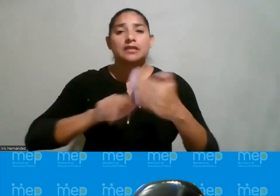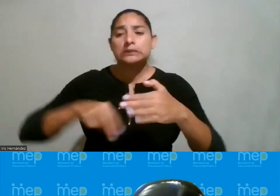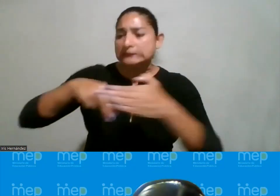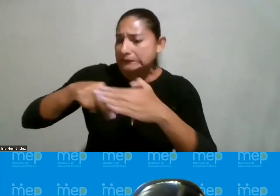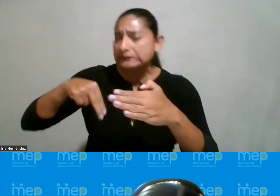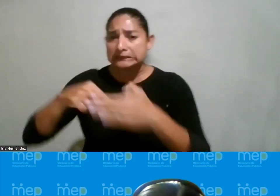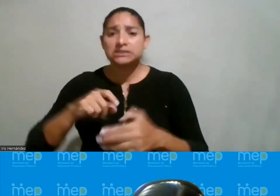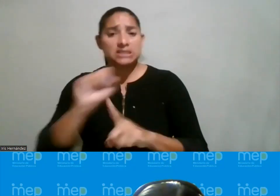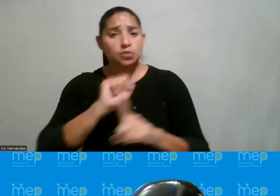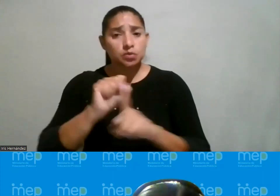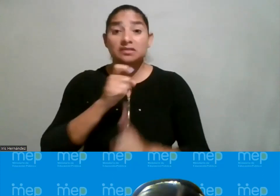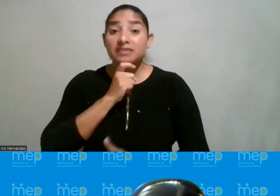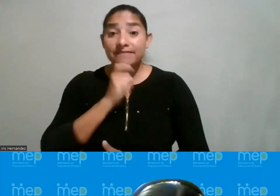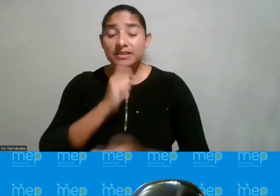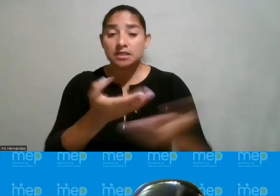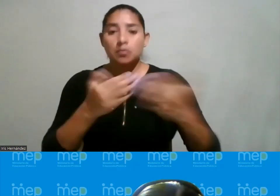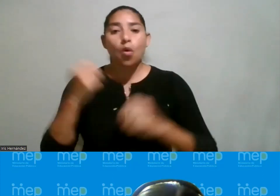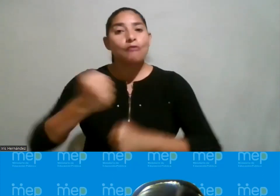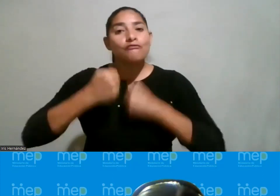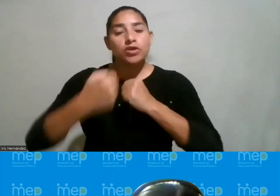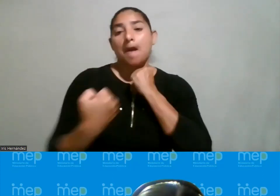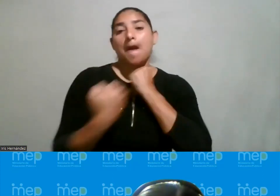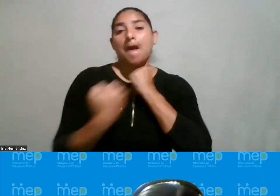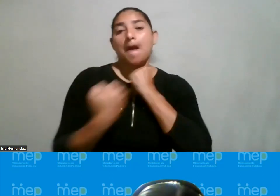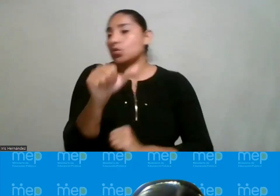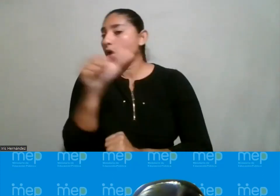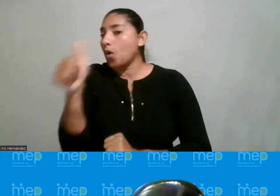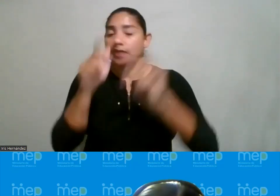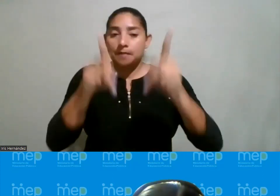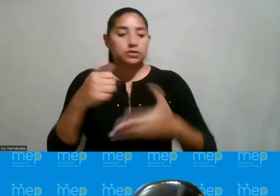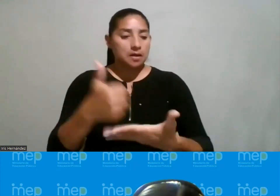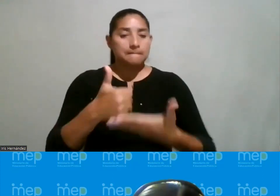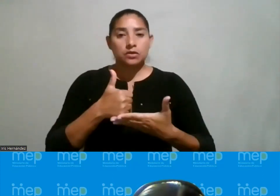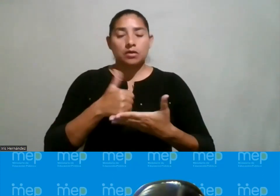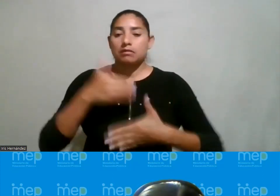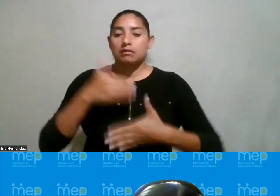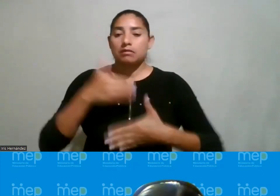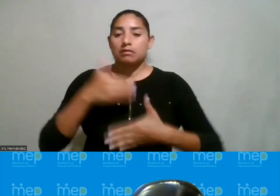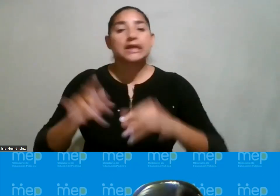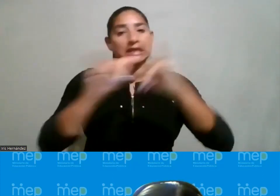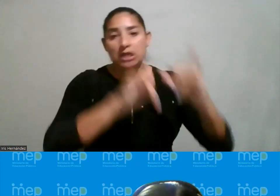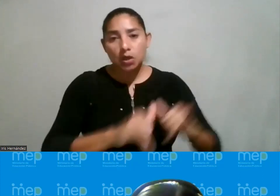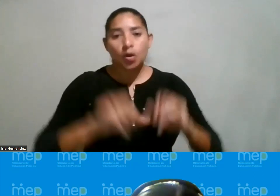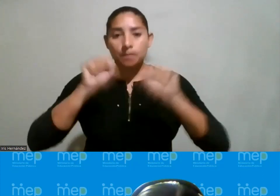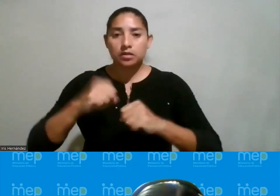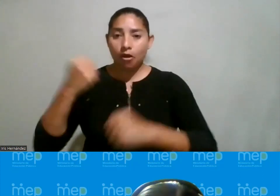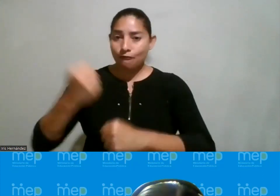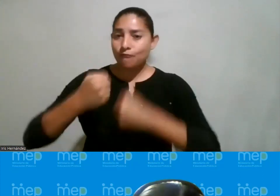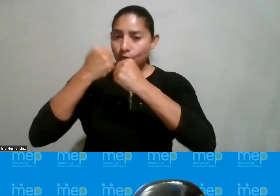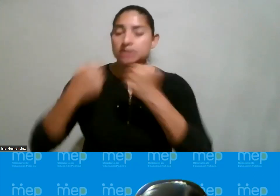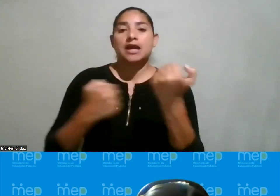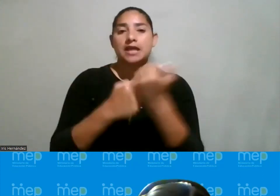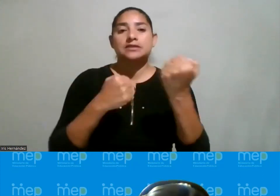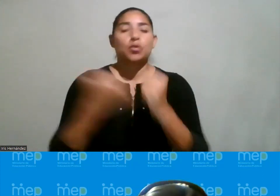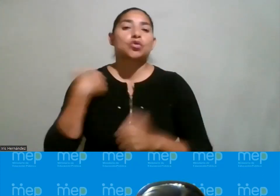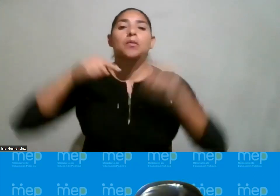pero que hemos tenido la fuerza y el apoyo de otras personas para salir adelante y que ellas igualmente pueden tener esa fuerza y ese apoyo y que